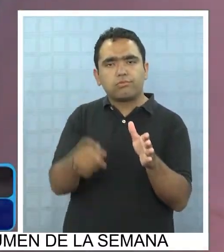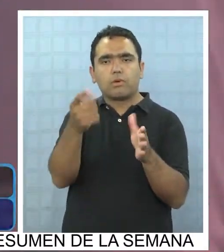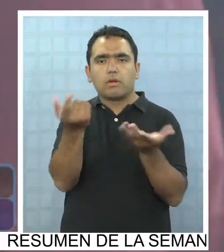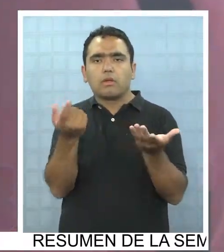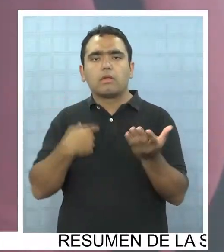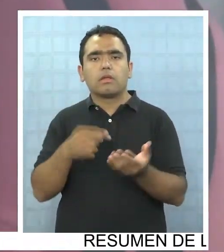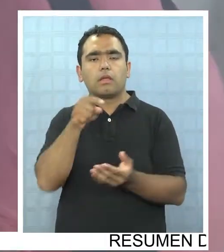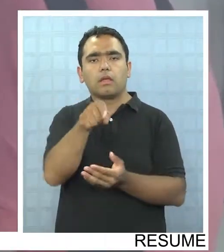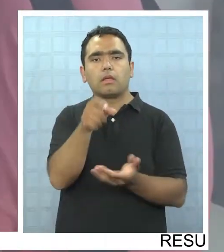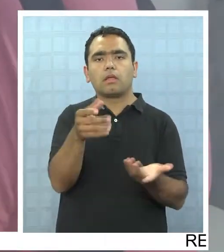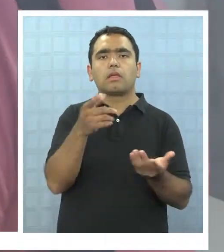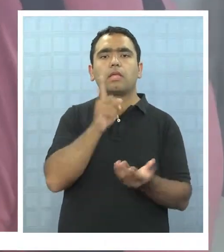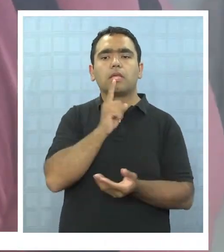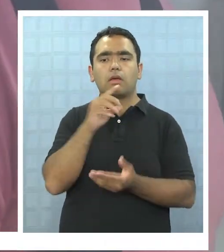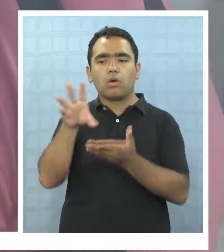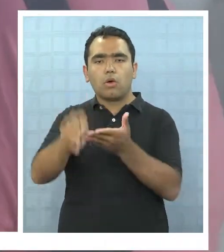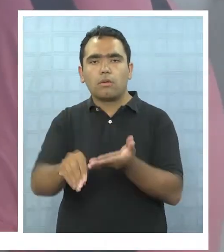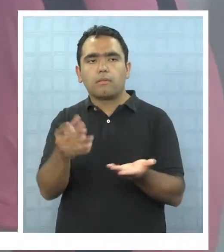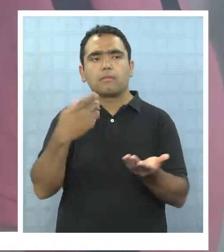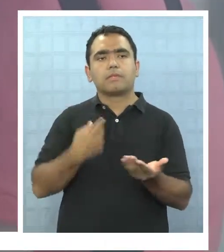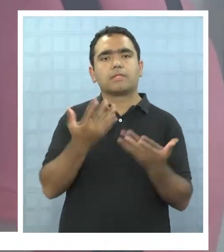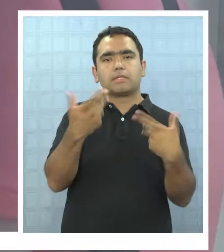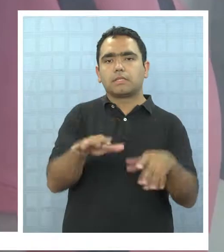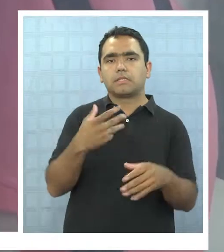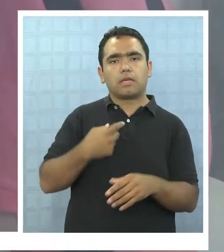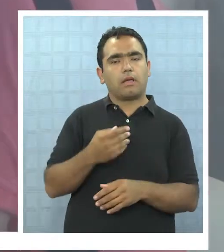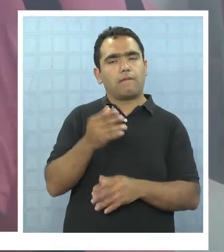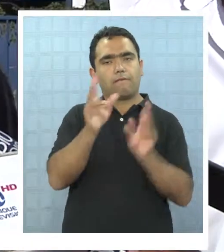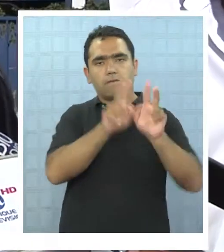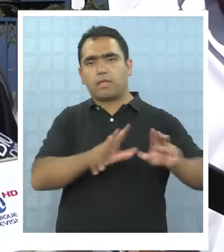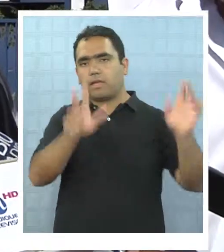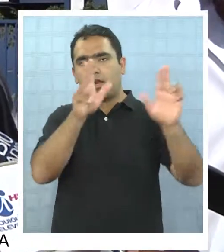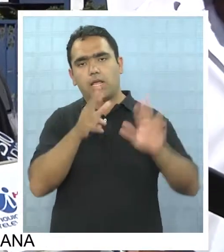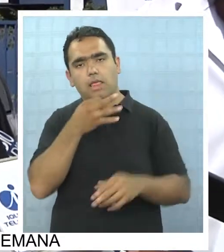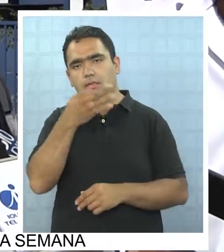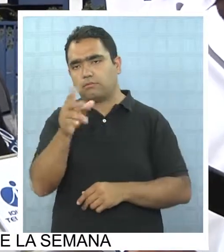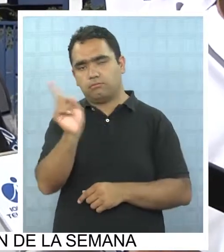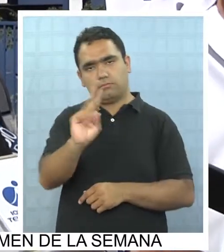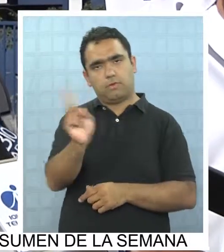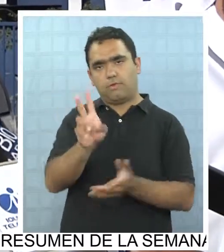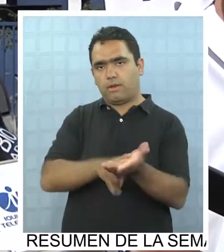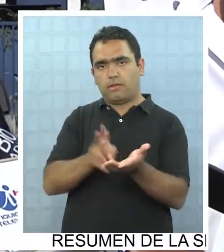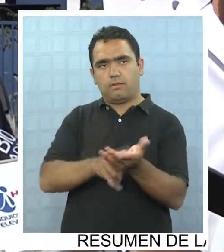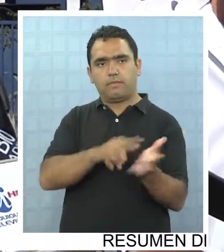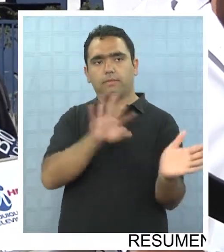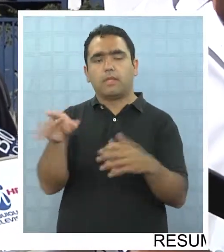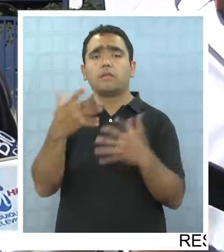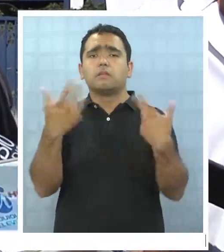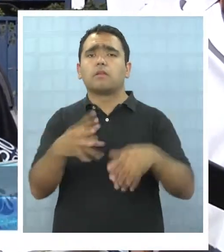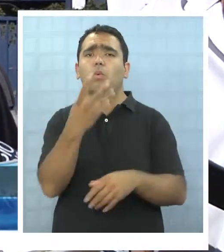información que la Fiscalía desestimó. Estoy hablando de alrededor de 40 denuncias los primeros 7 días de noviembre.